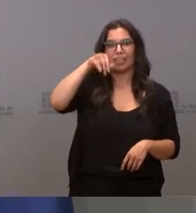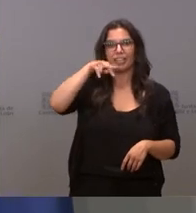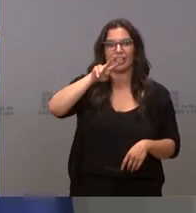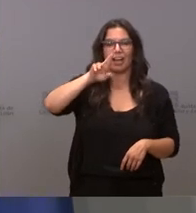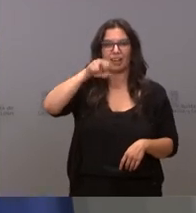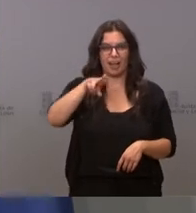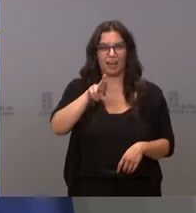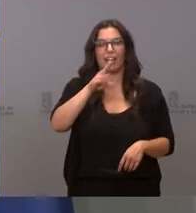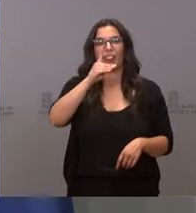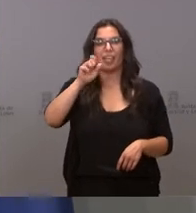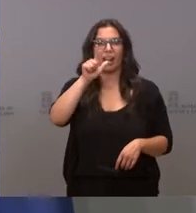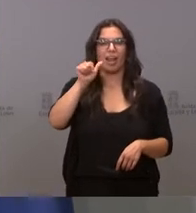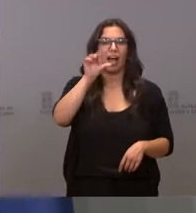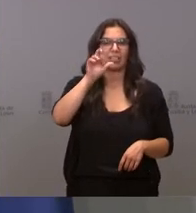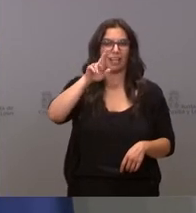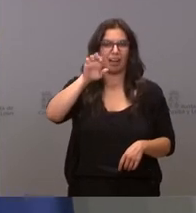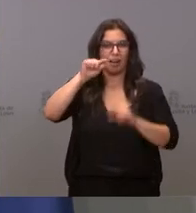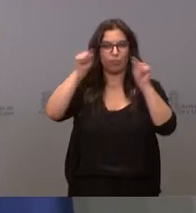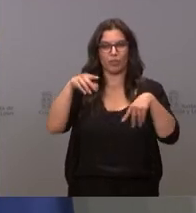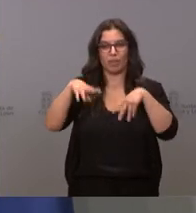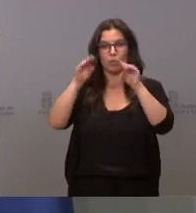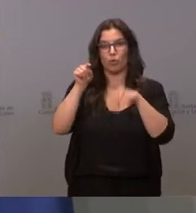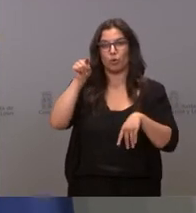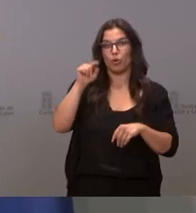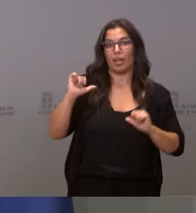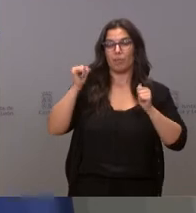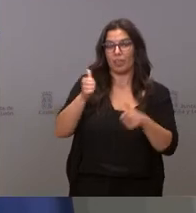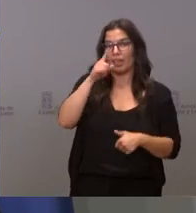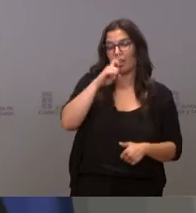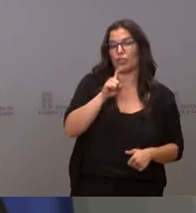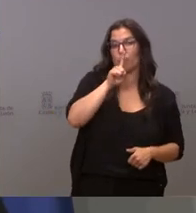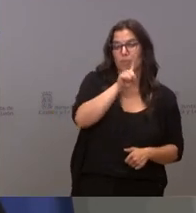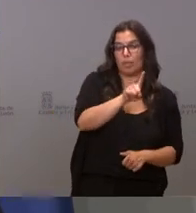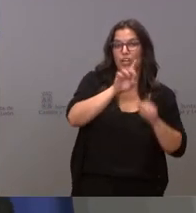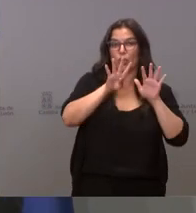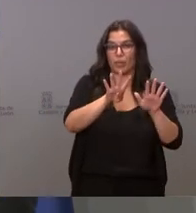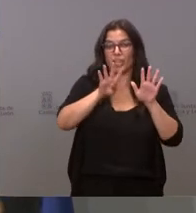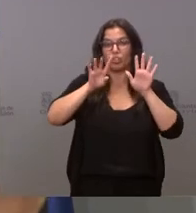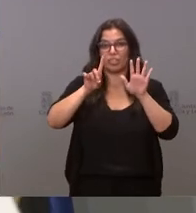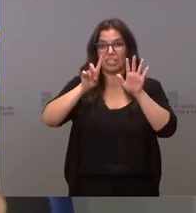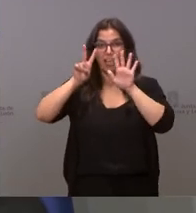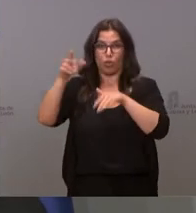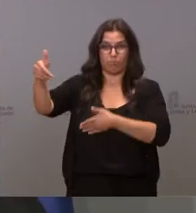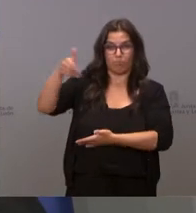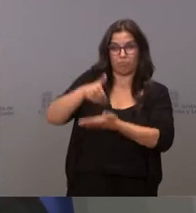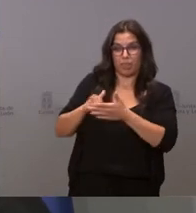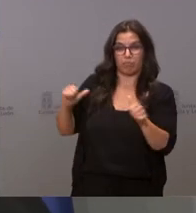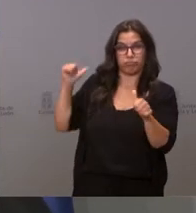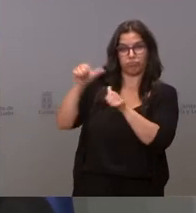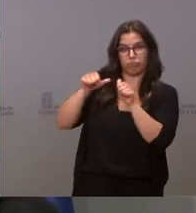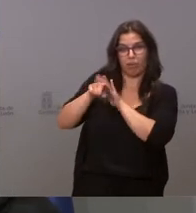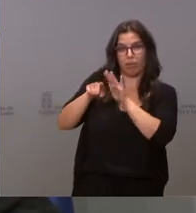expediente iniciado en el año 1972, ya casi 50 años de tramitación